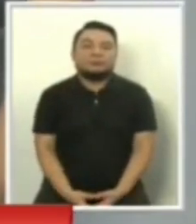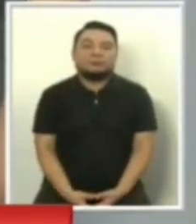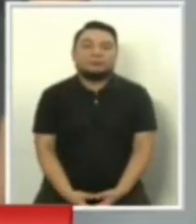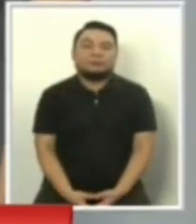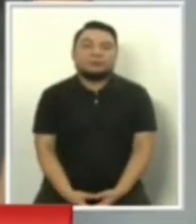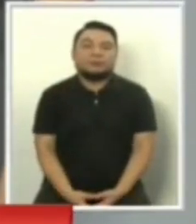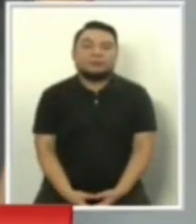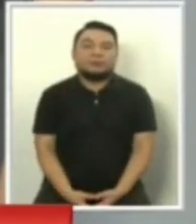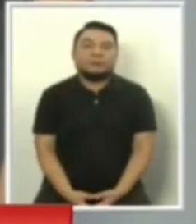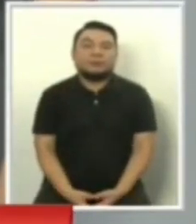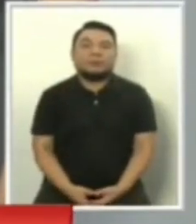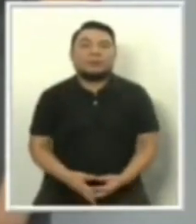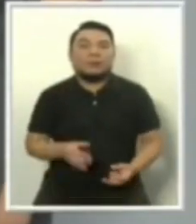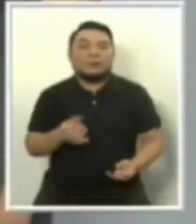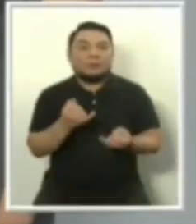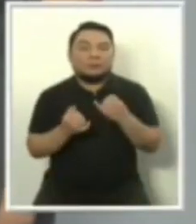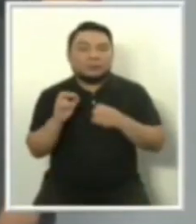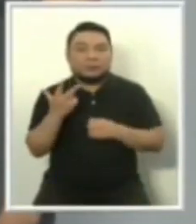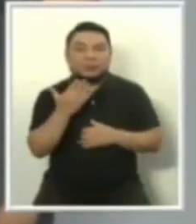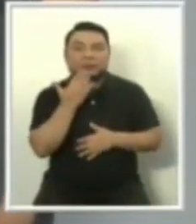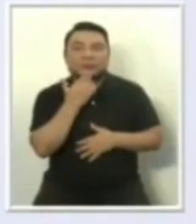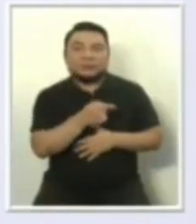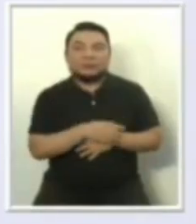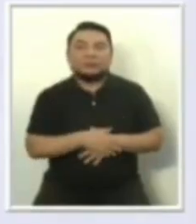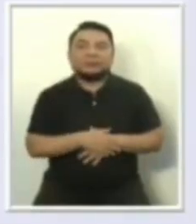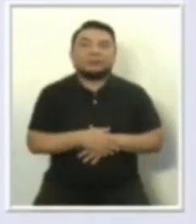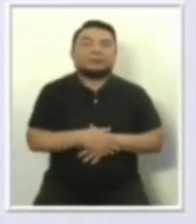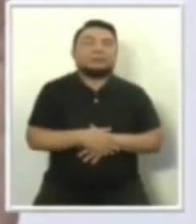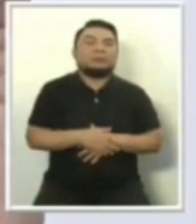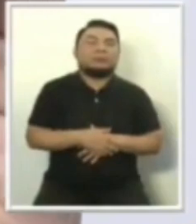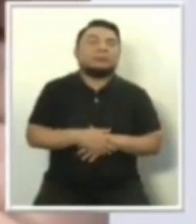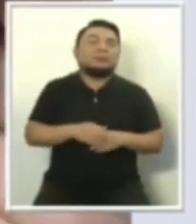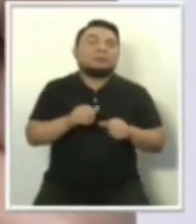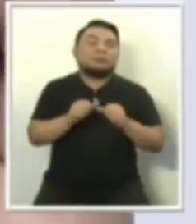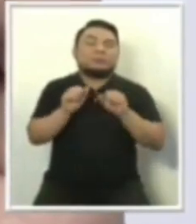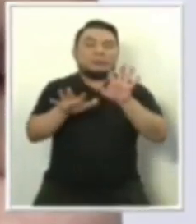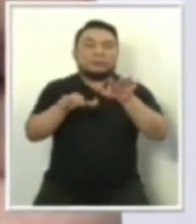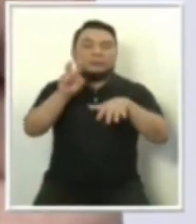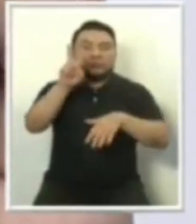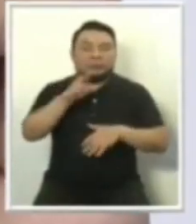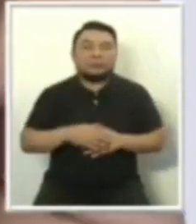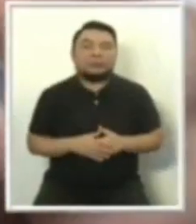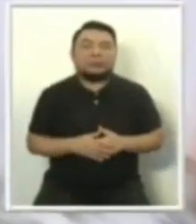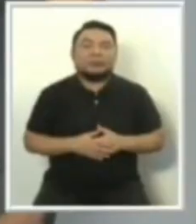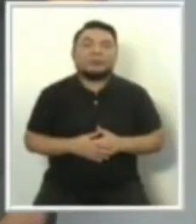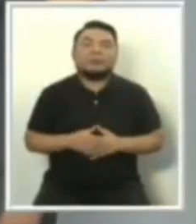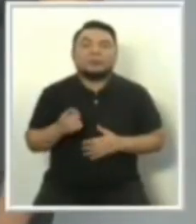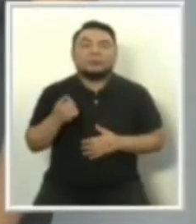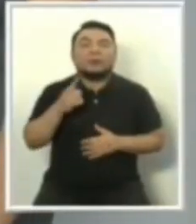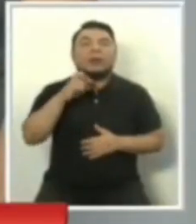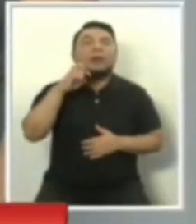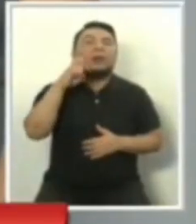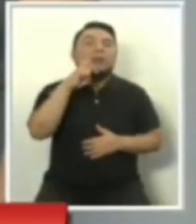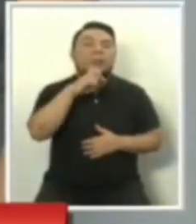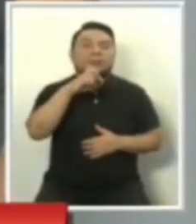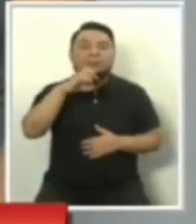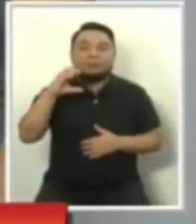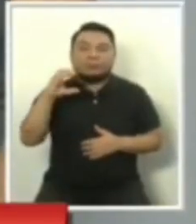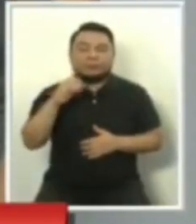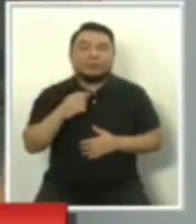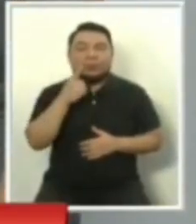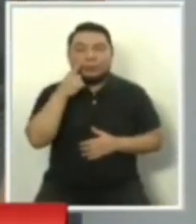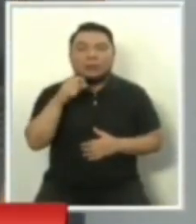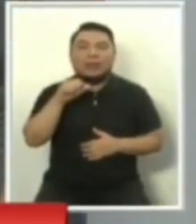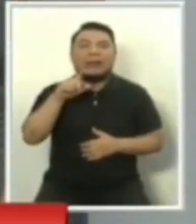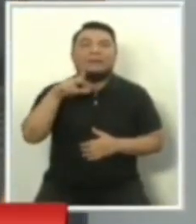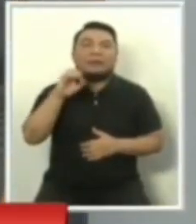Y cierra esta tercera dupla con el número 12, Partido Popular Cristiano, Alberto Bengolea.